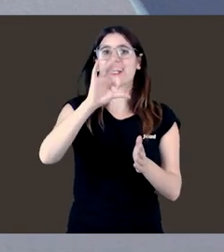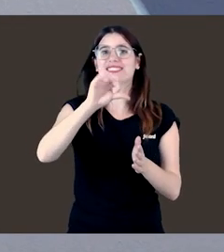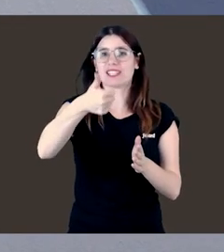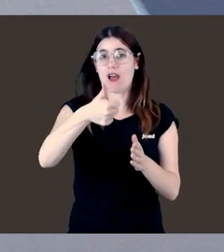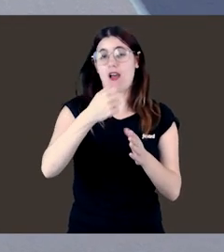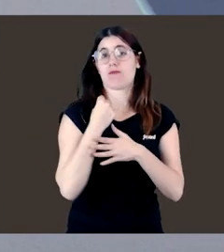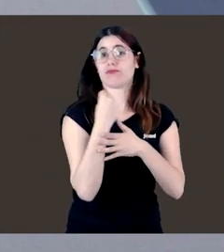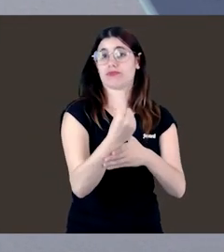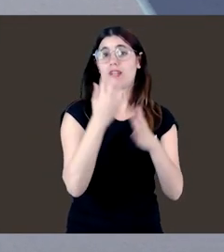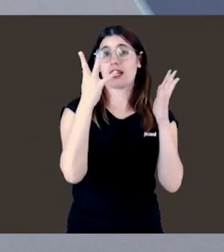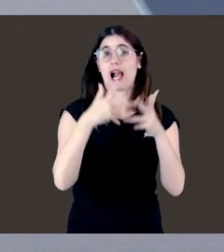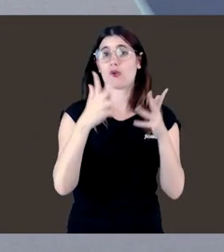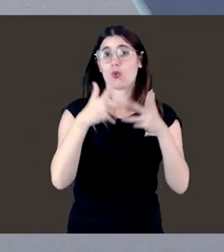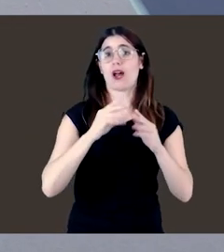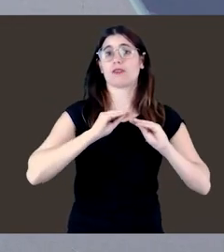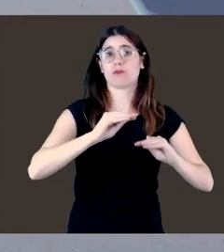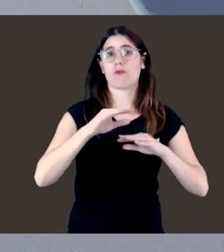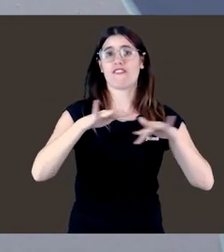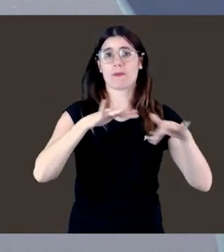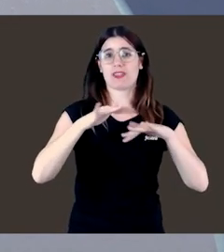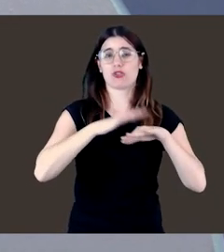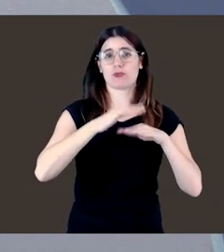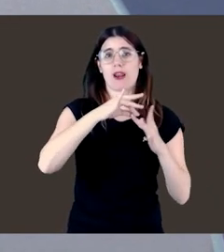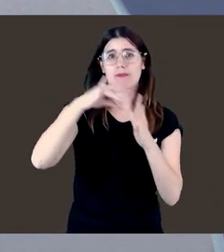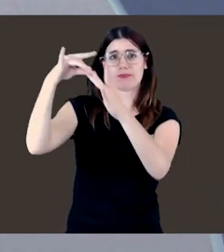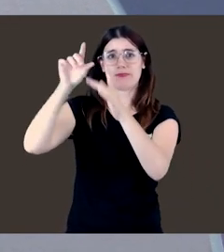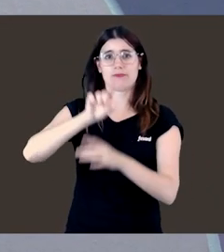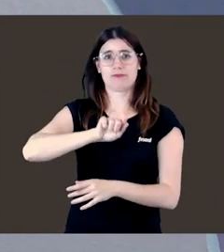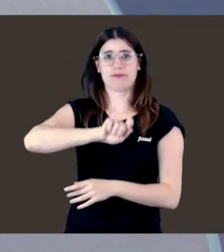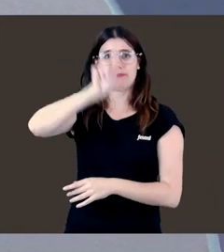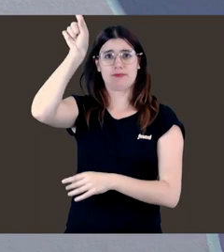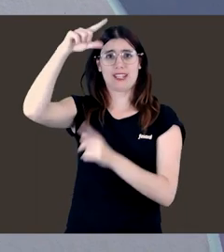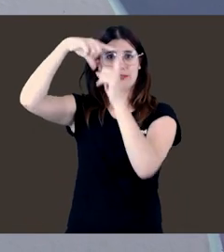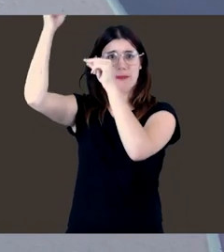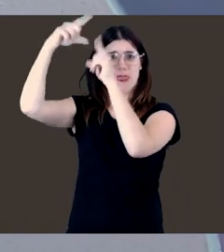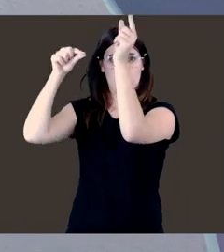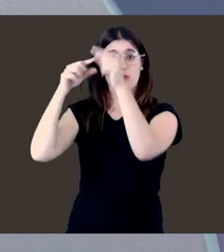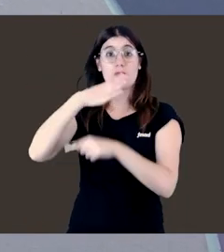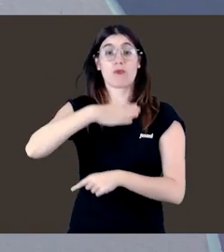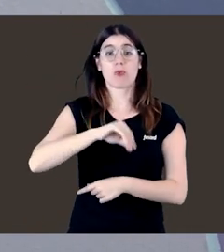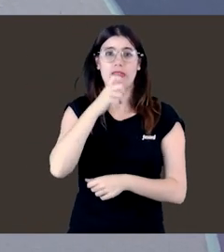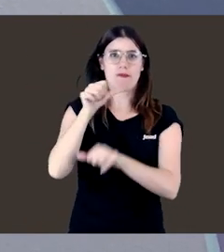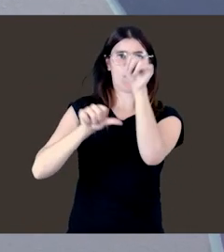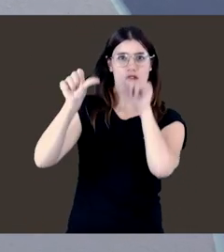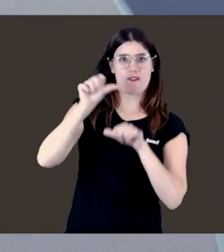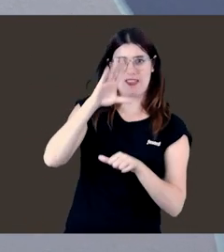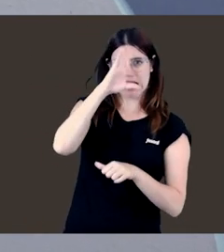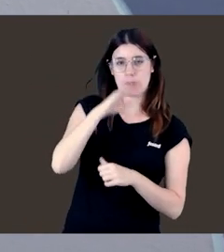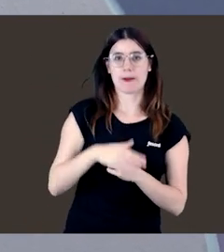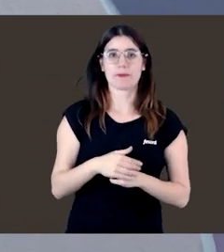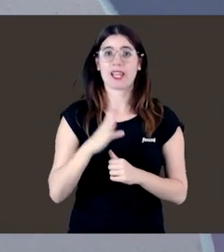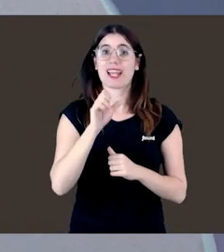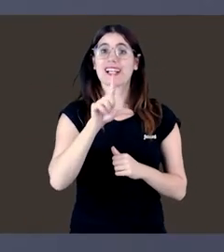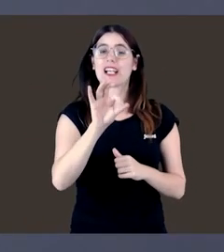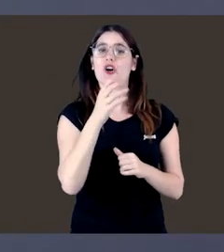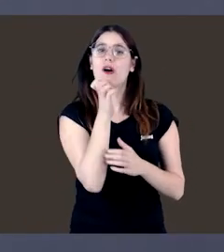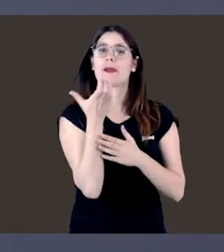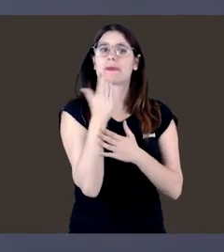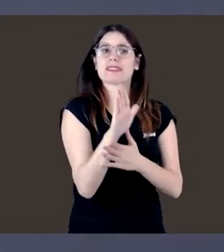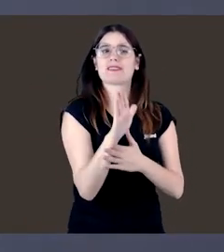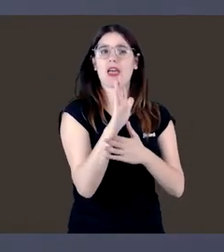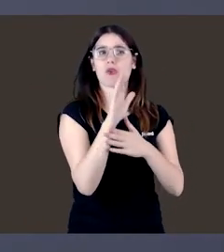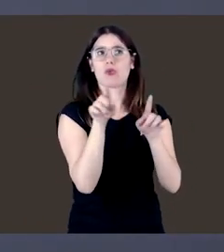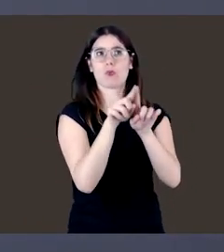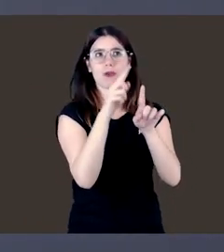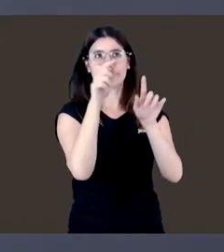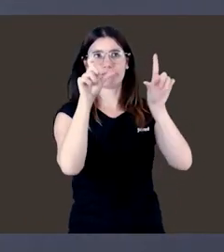en la NASA y ayudó a calcular varios movimientos para poder llegar al espacio y también poder regresar. Gleo